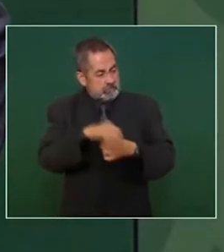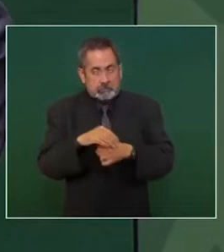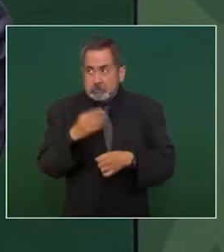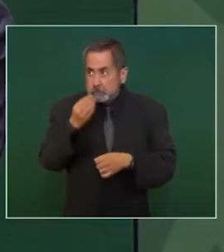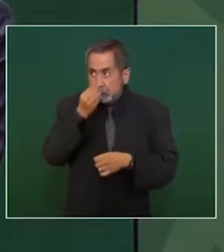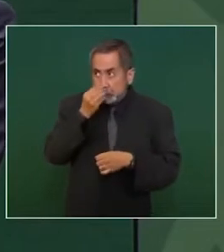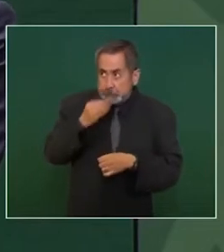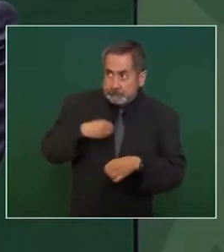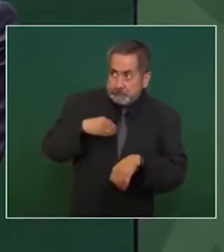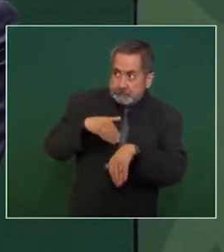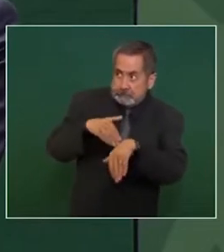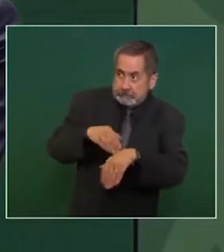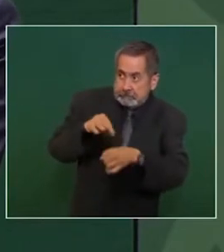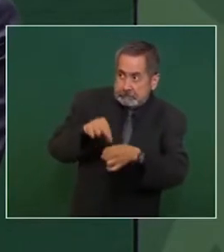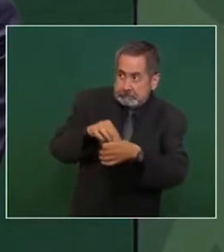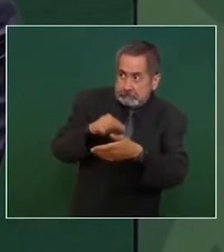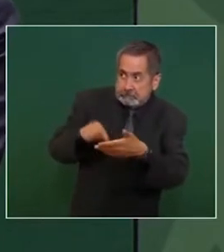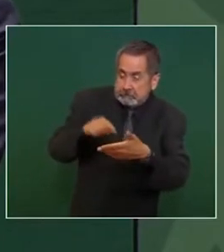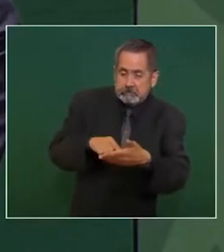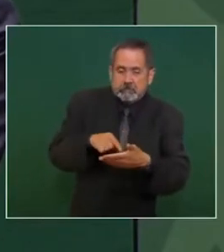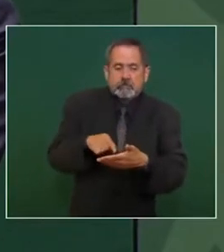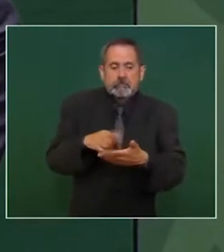pueden triunfar